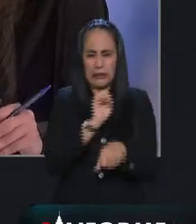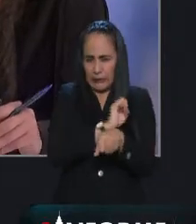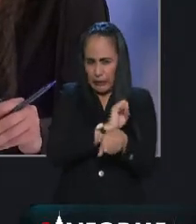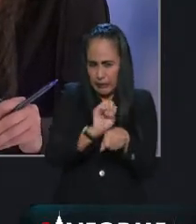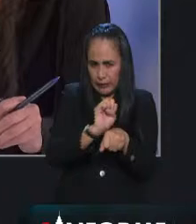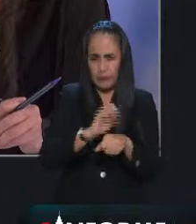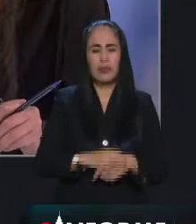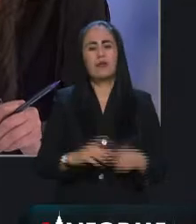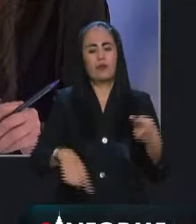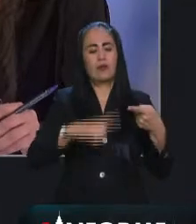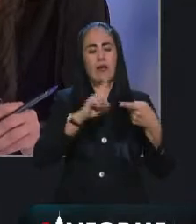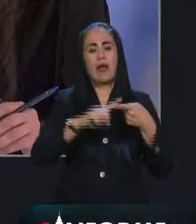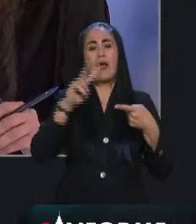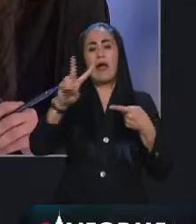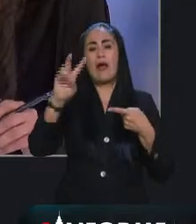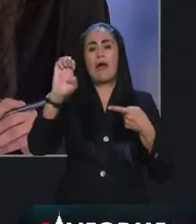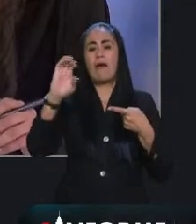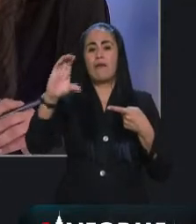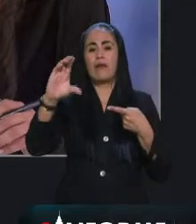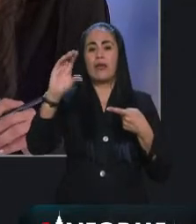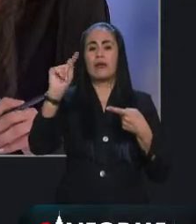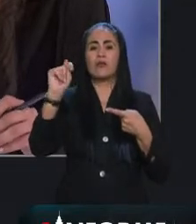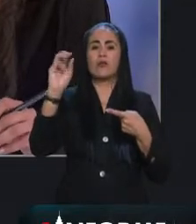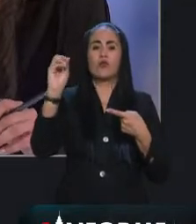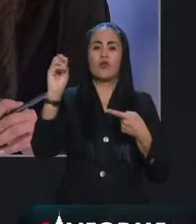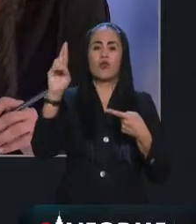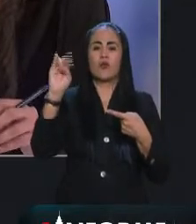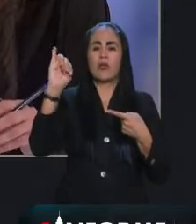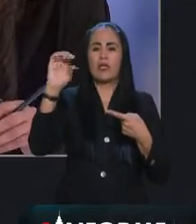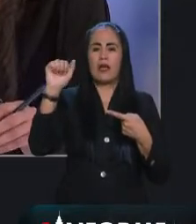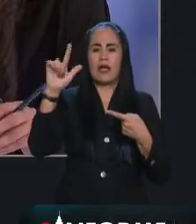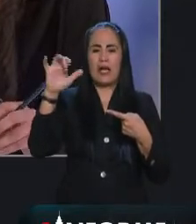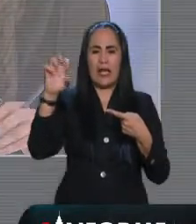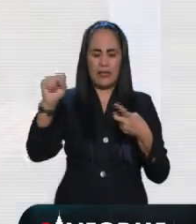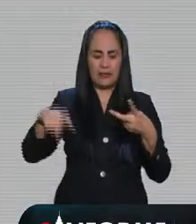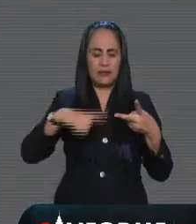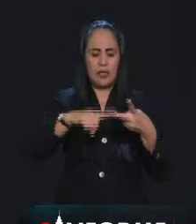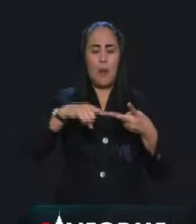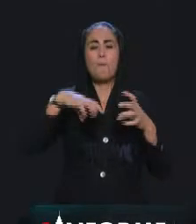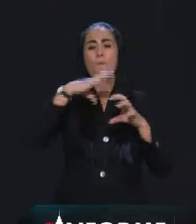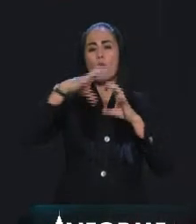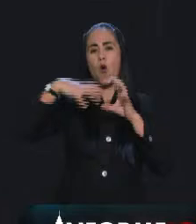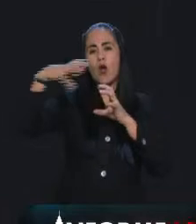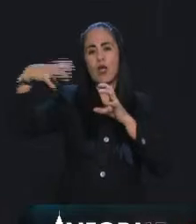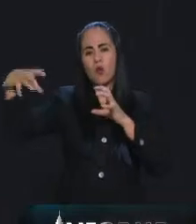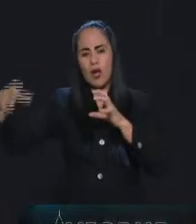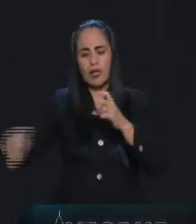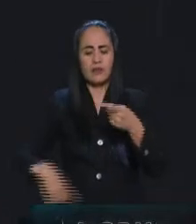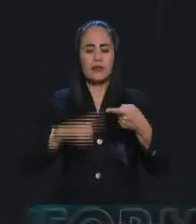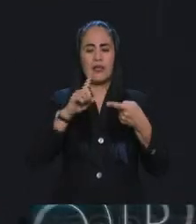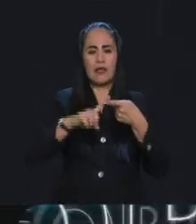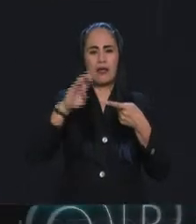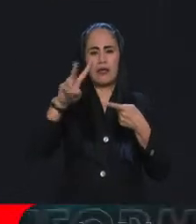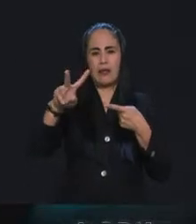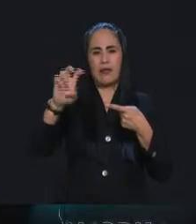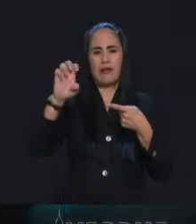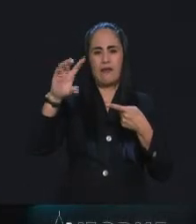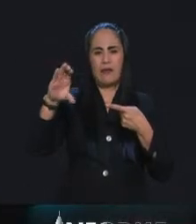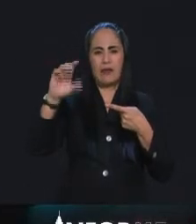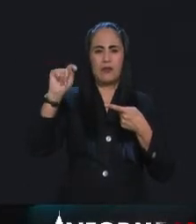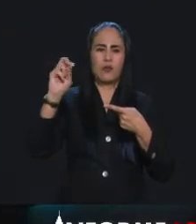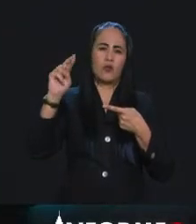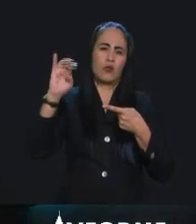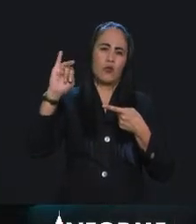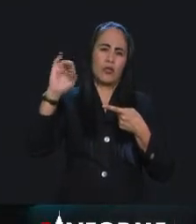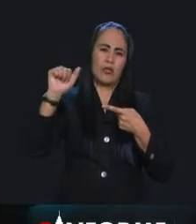vectoriales y tenemos vacunas moleculares. Las vectoriales son en las que se pone información del virus en una capsulita que es